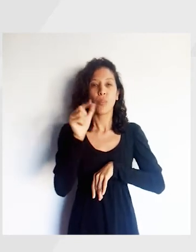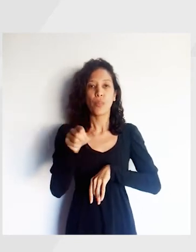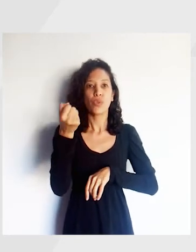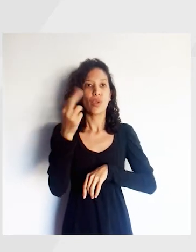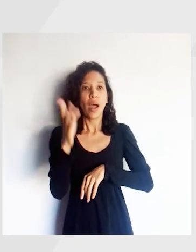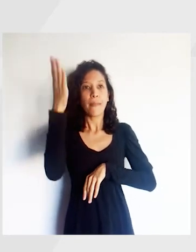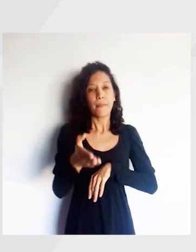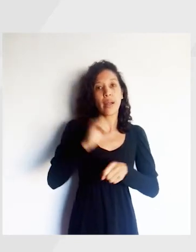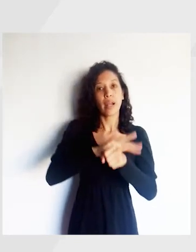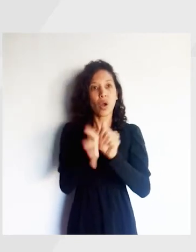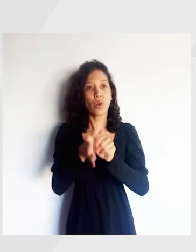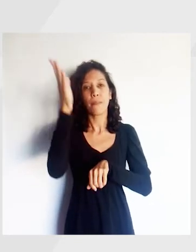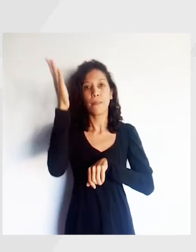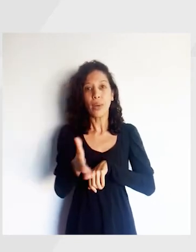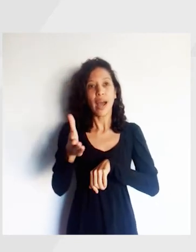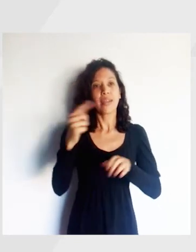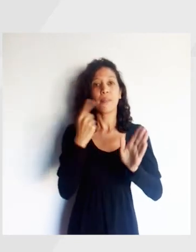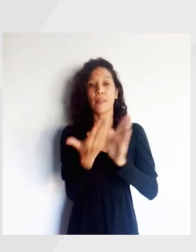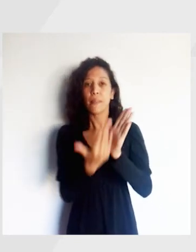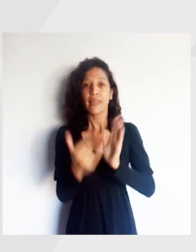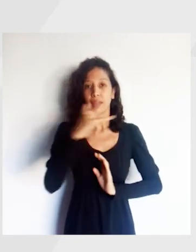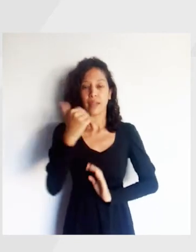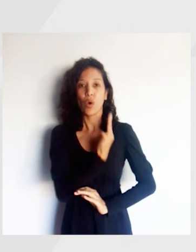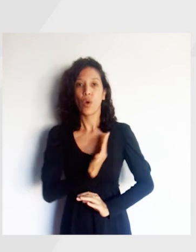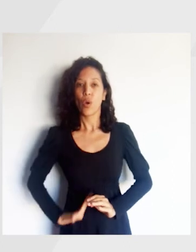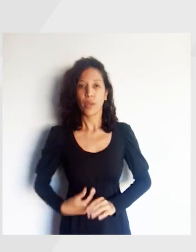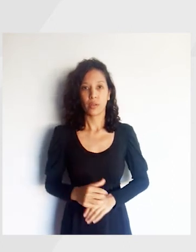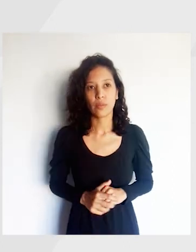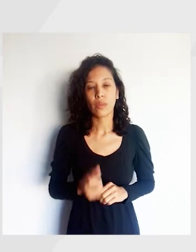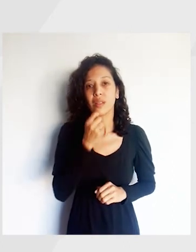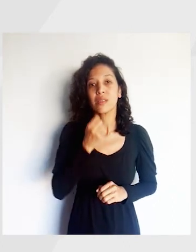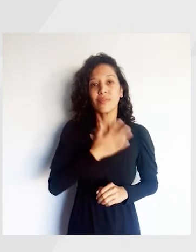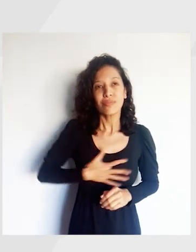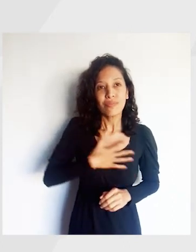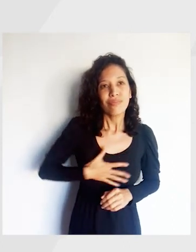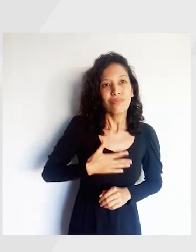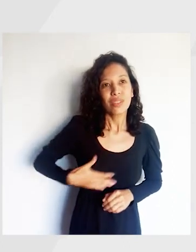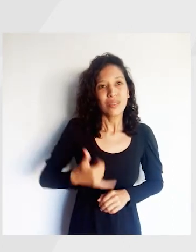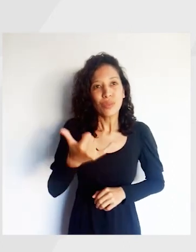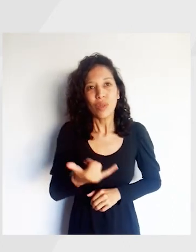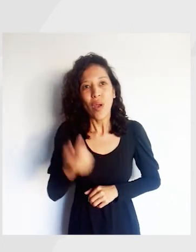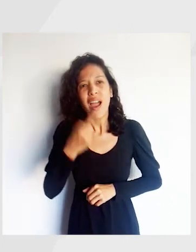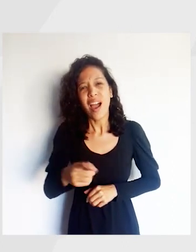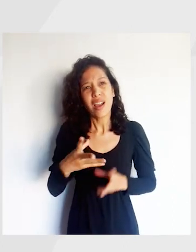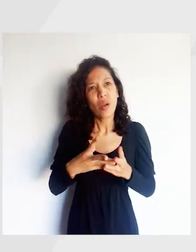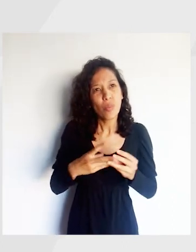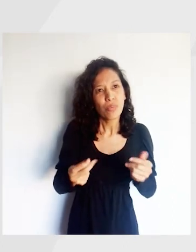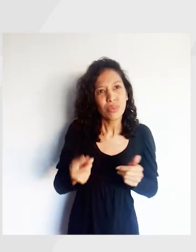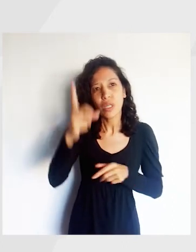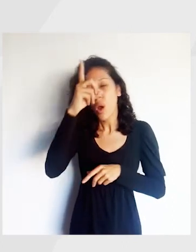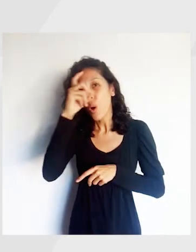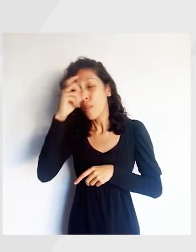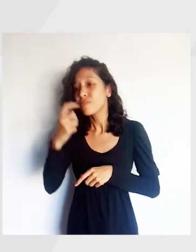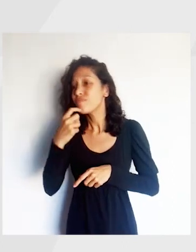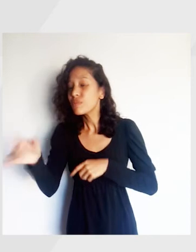.ar barra coronavirus barra medidas guión gobierno. En caso de presentar síntomas, aunque sean leves,